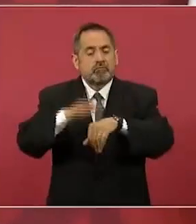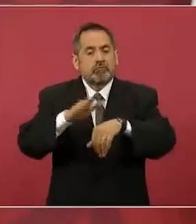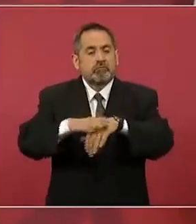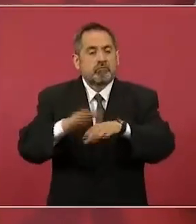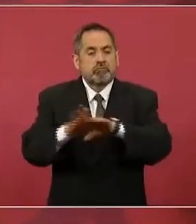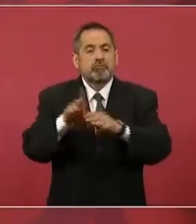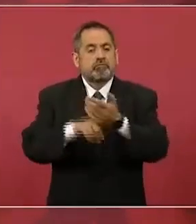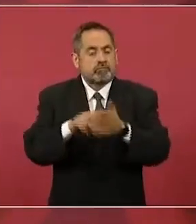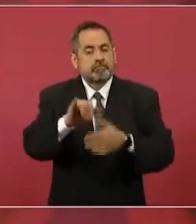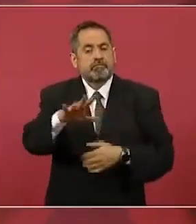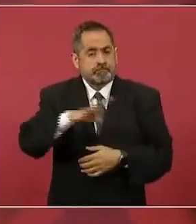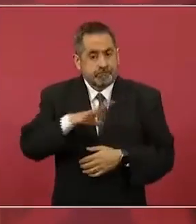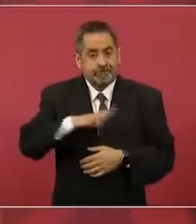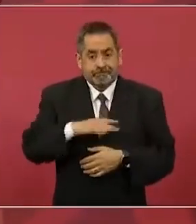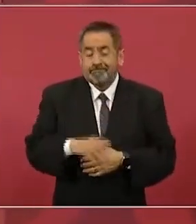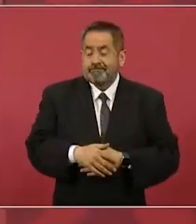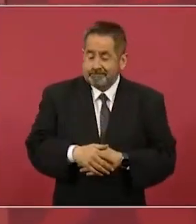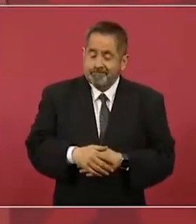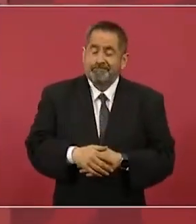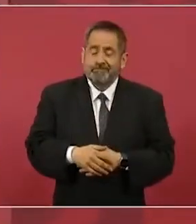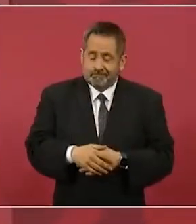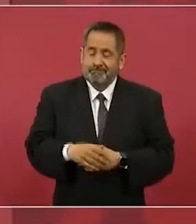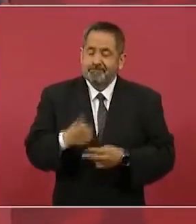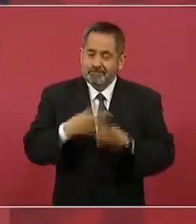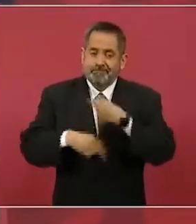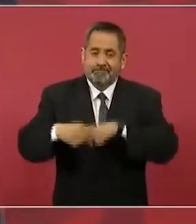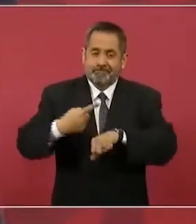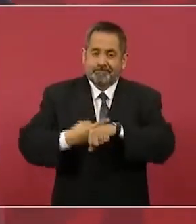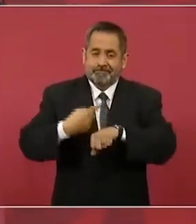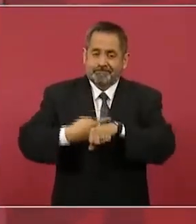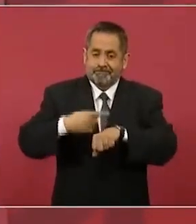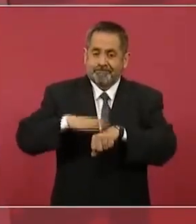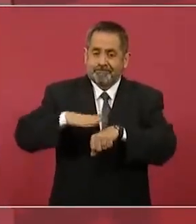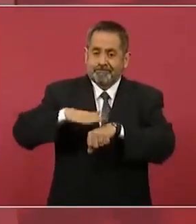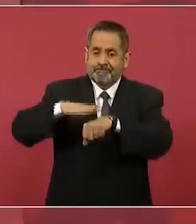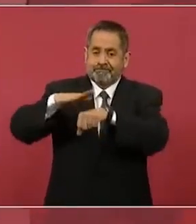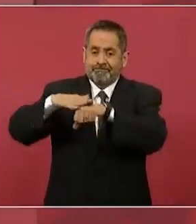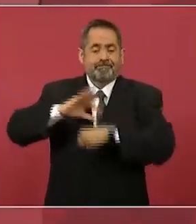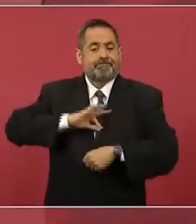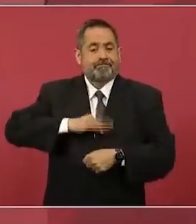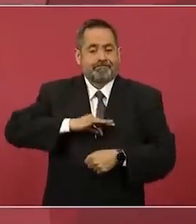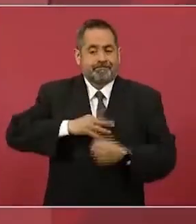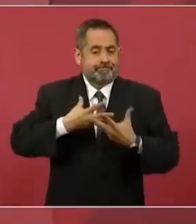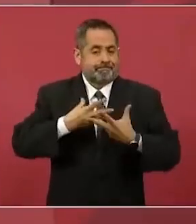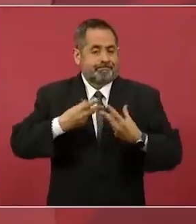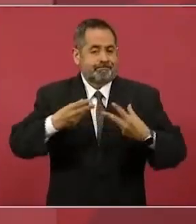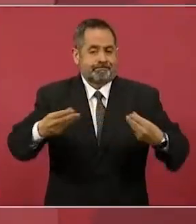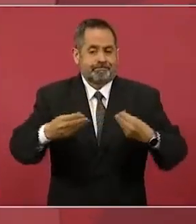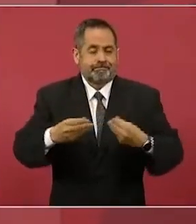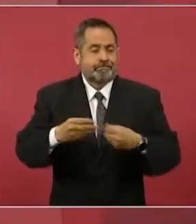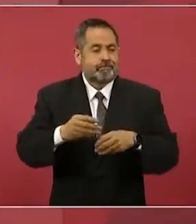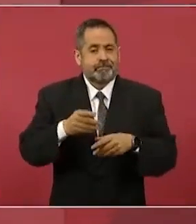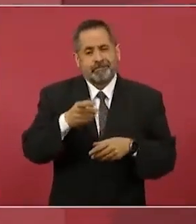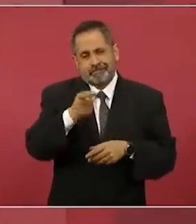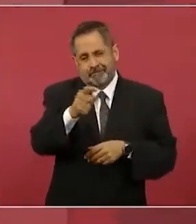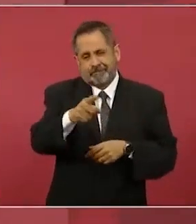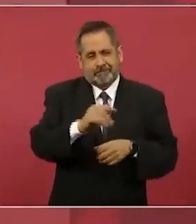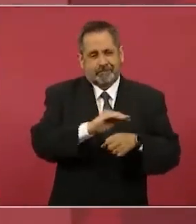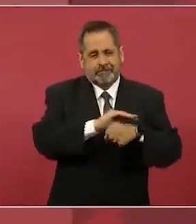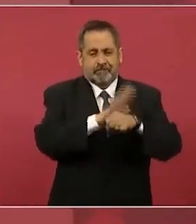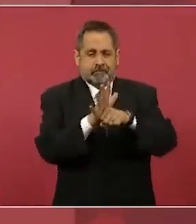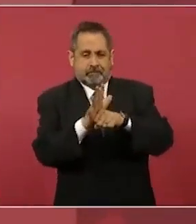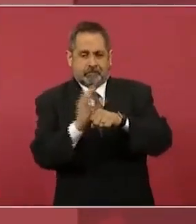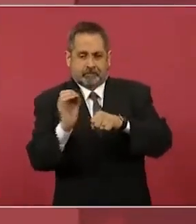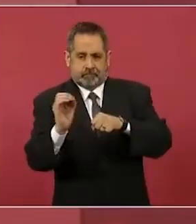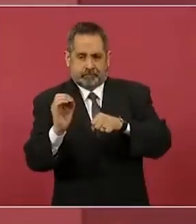Sí están incrementándose los contagios por esta nueva variante, pero